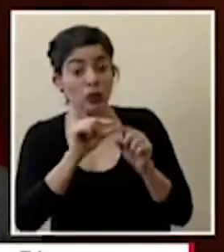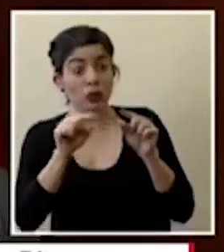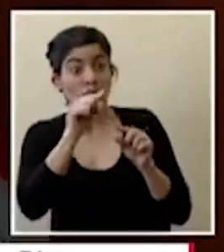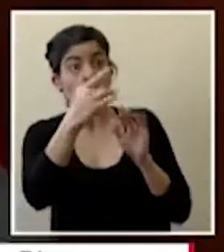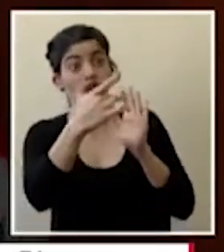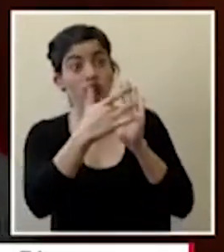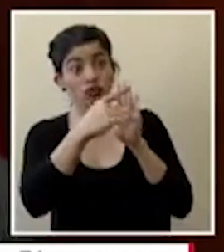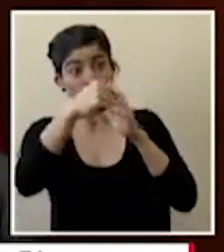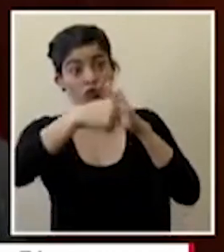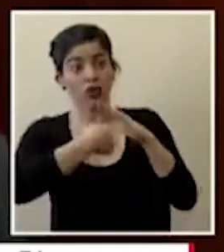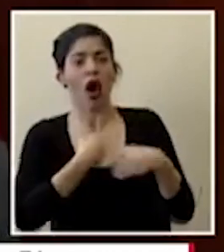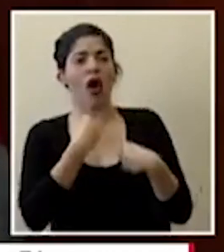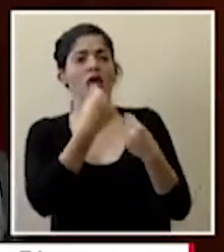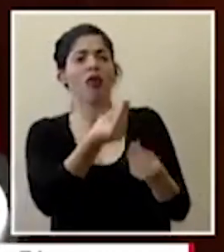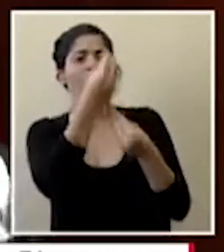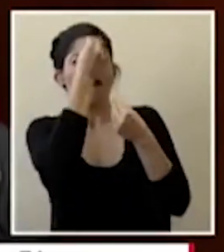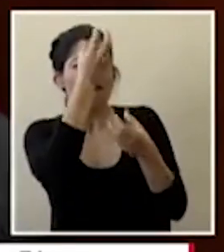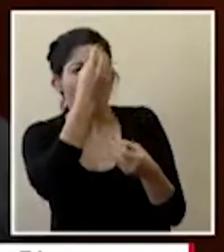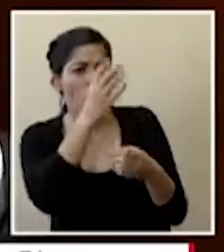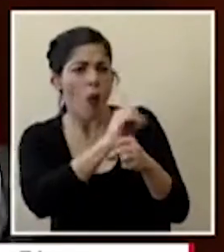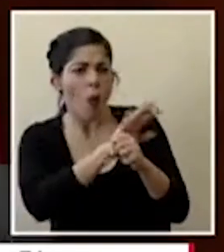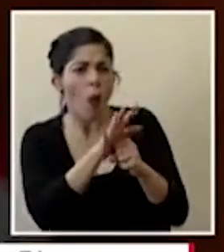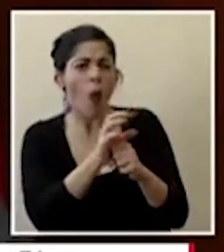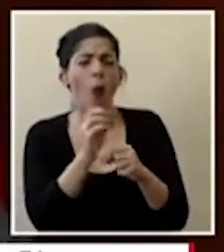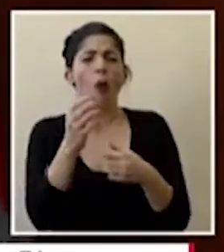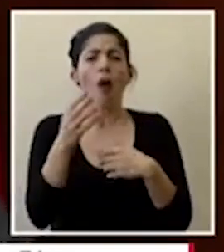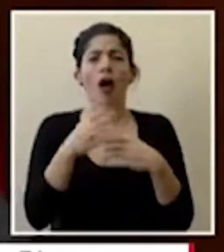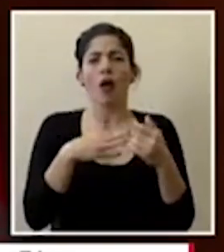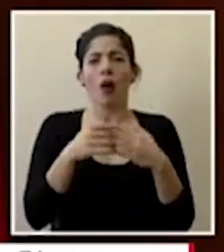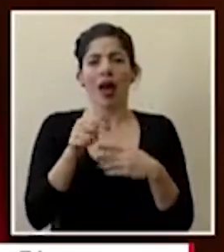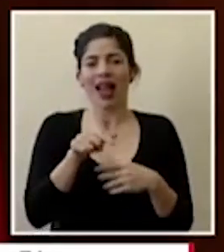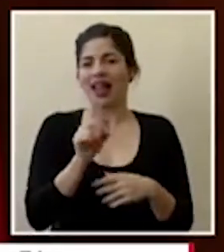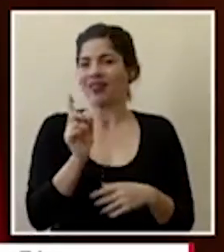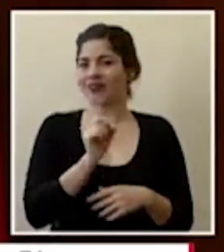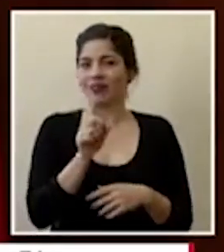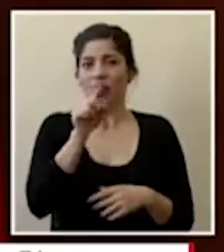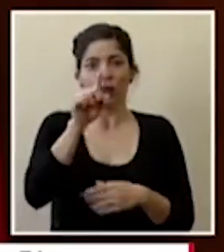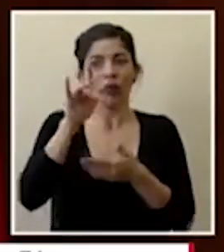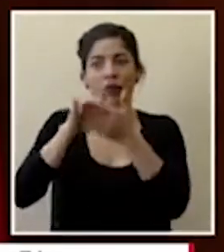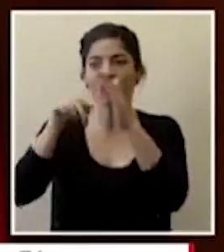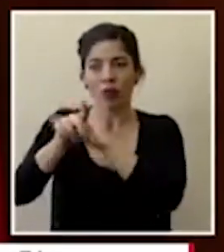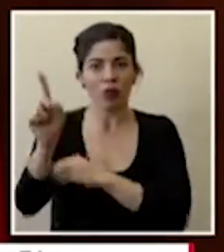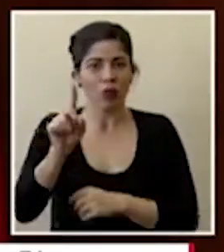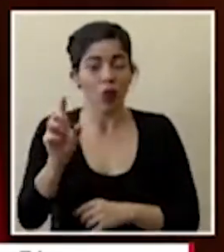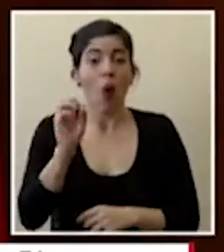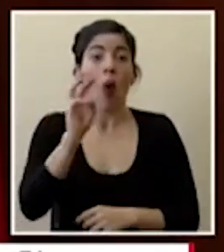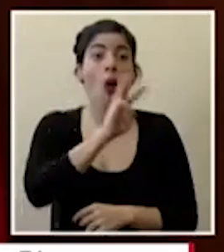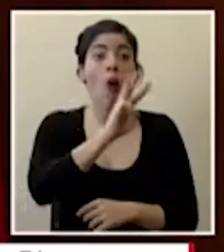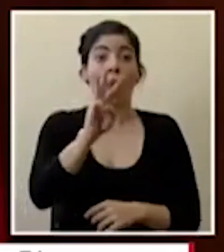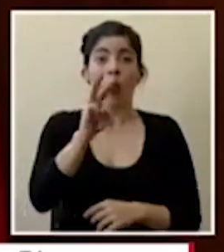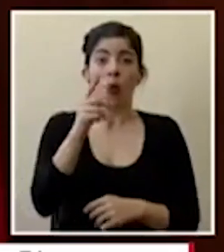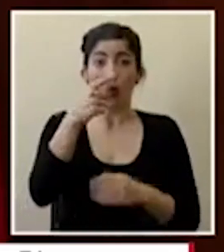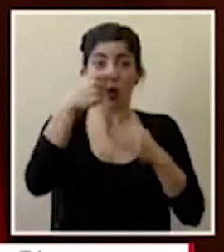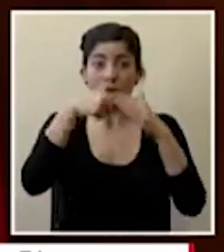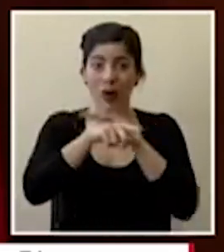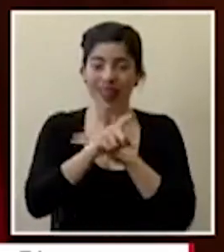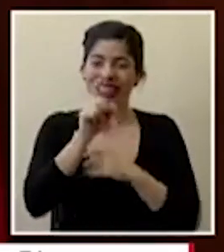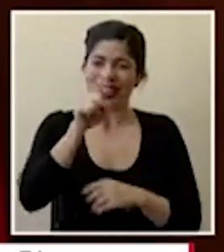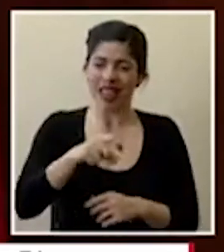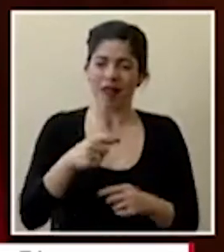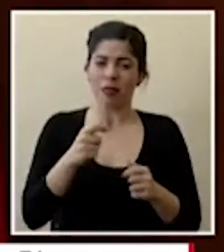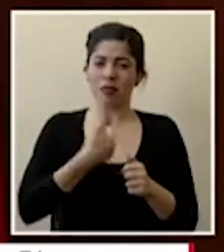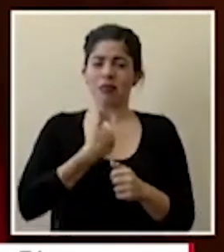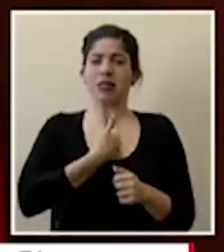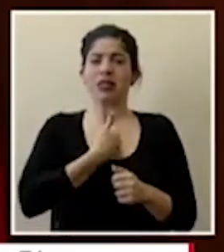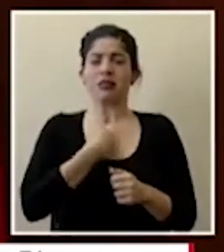a poder tener información acerca del covid o del coronavirus que no entremos a páginas si no estamos totalmente completamente